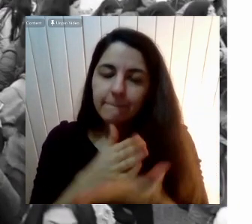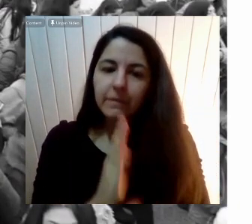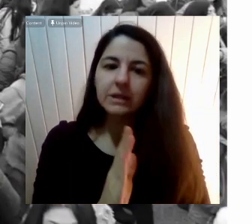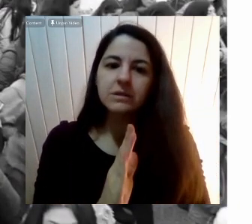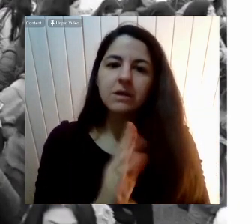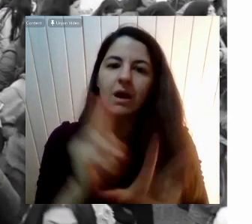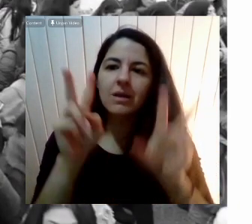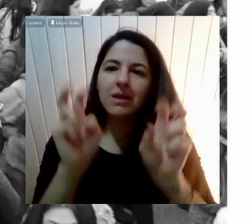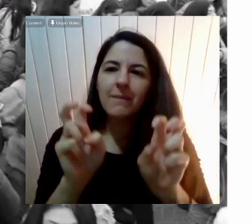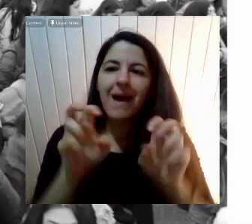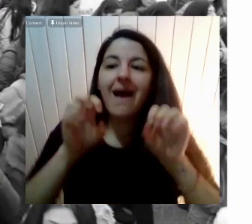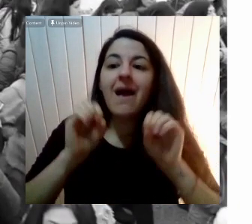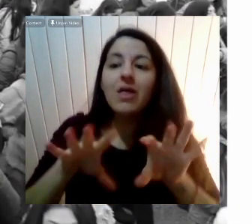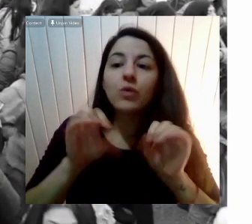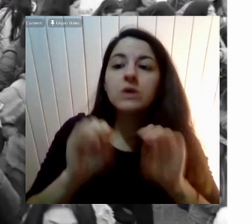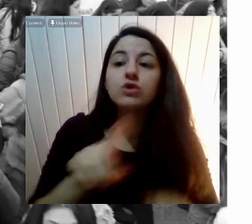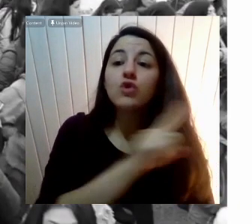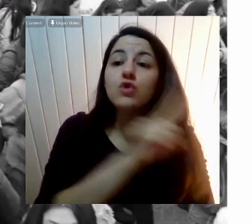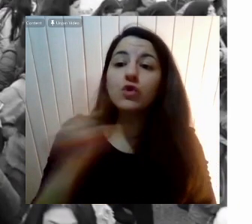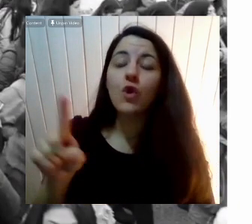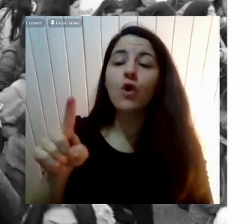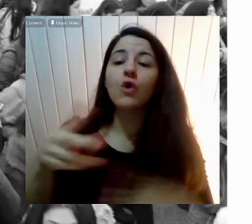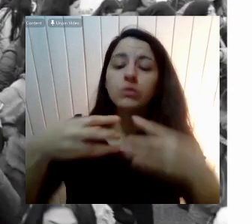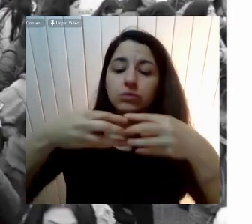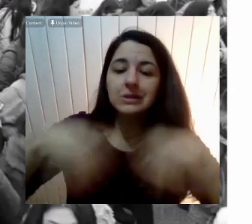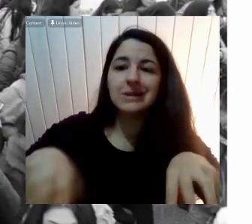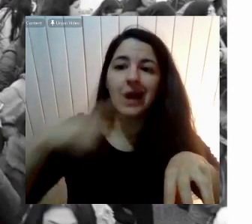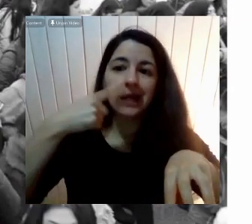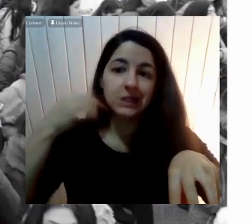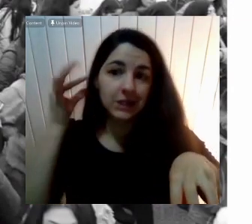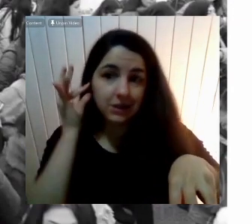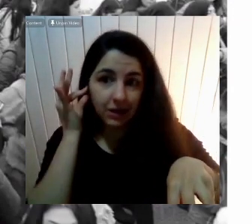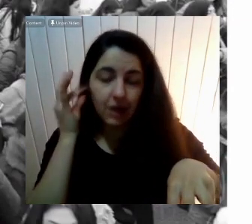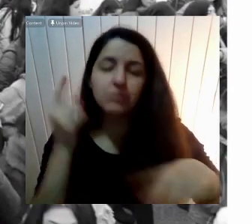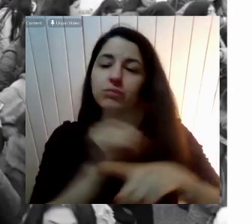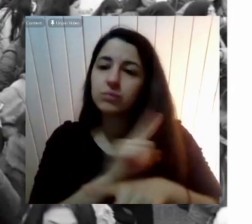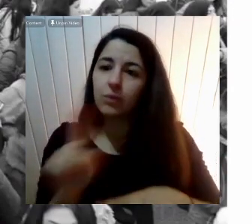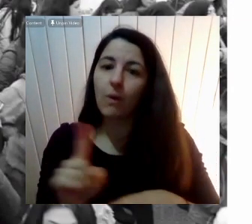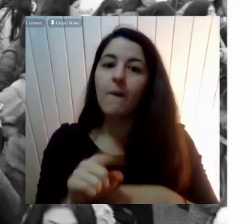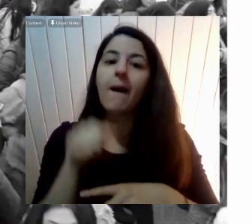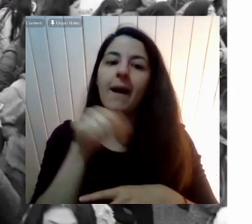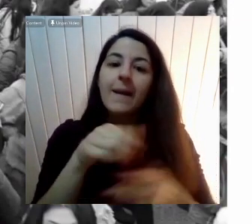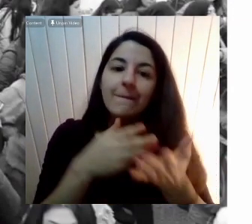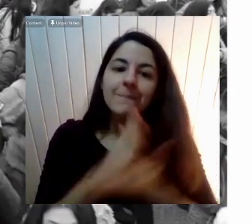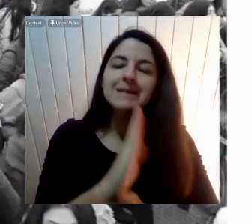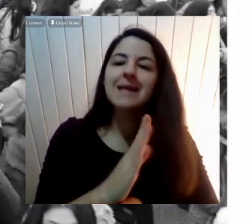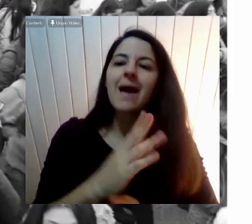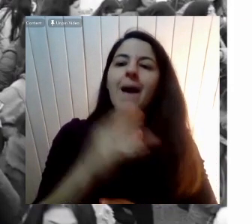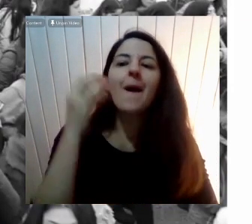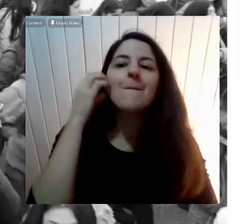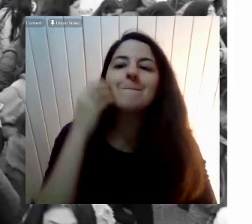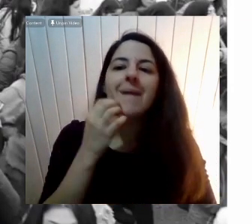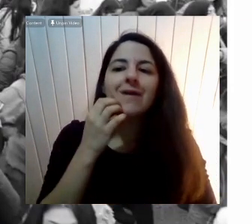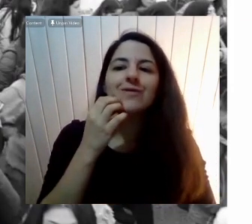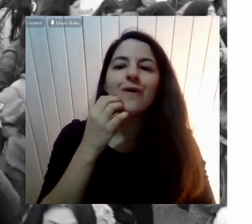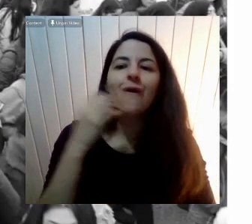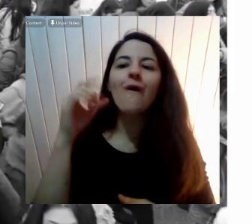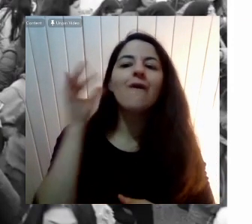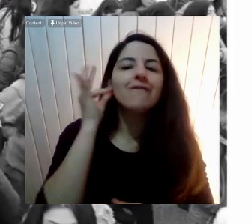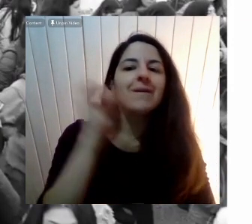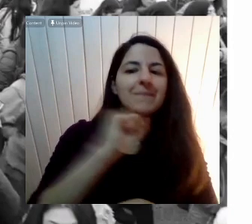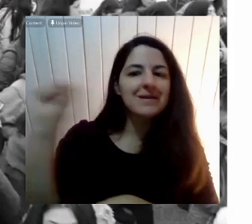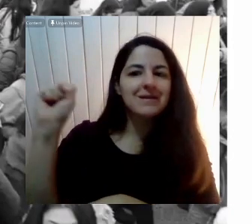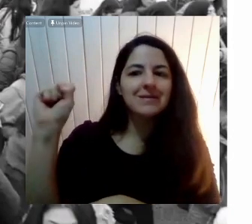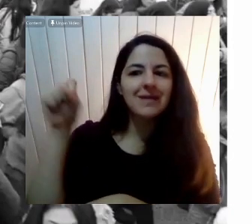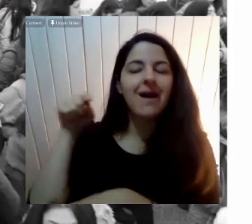sexista Empieza la movilización De lo que se llamó El mayo feminista Que fue La interpelación De la educación Universitaria A la educación No